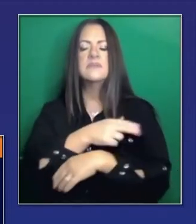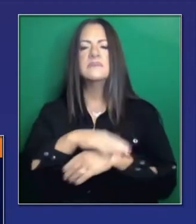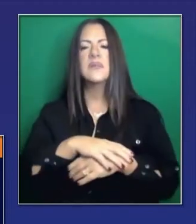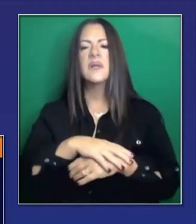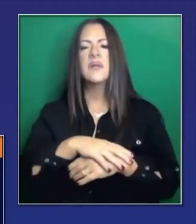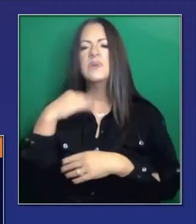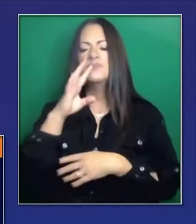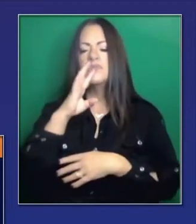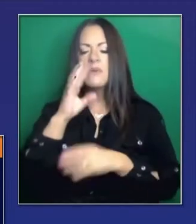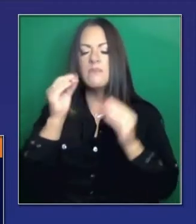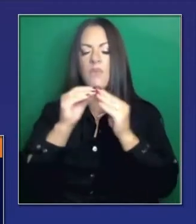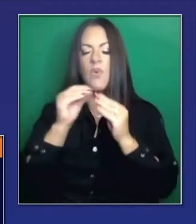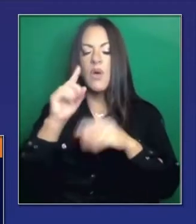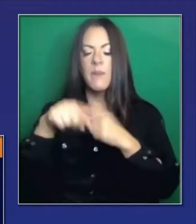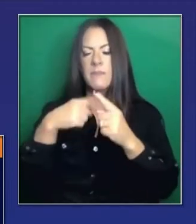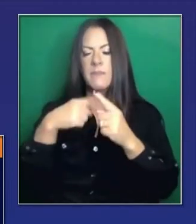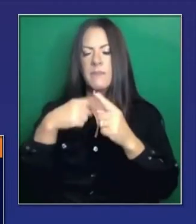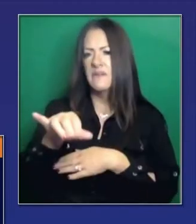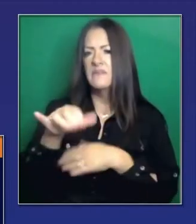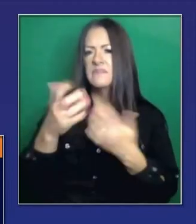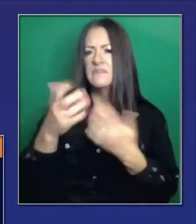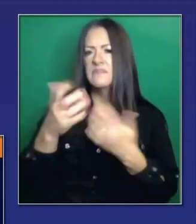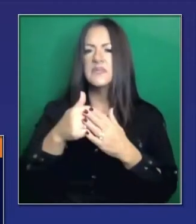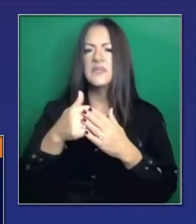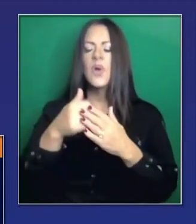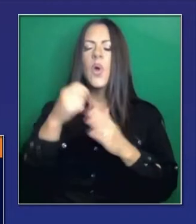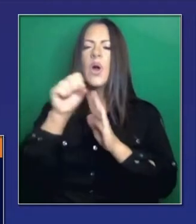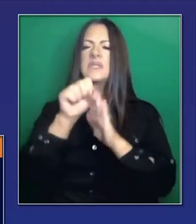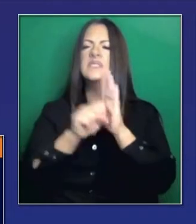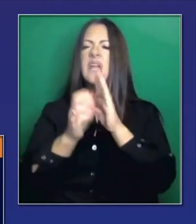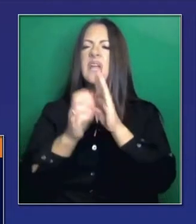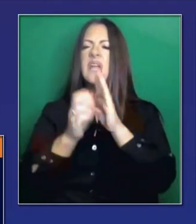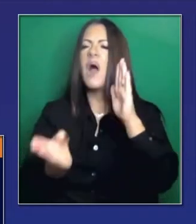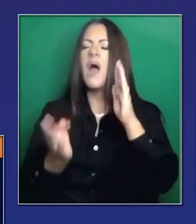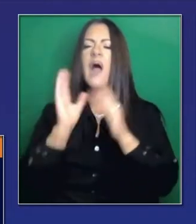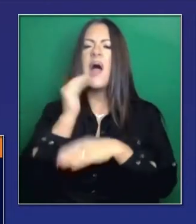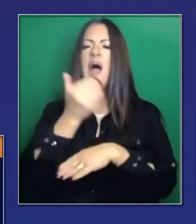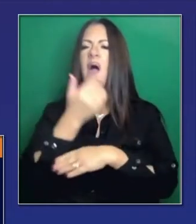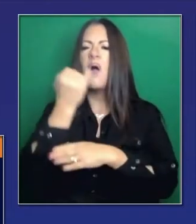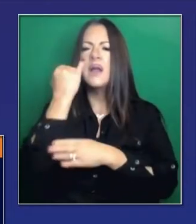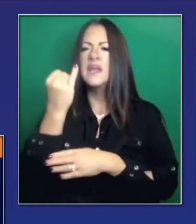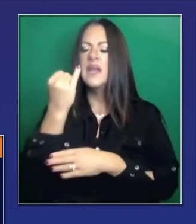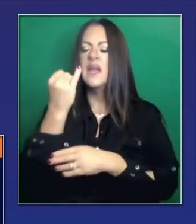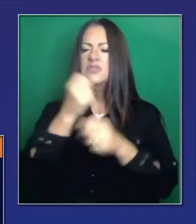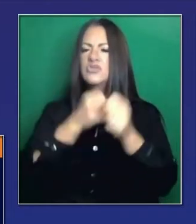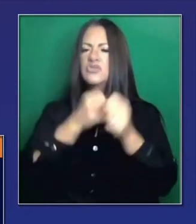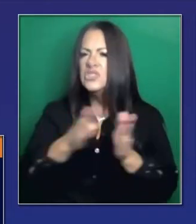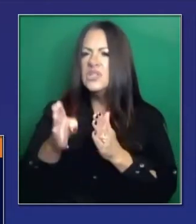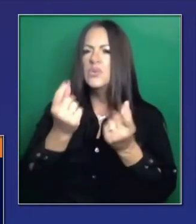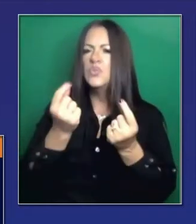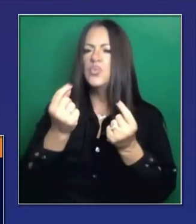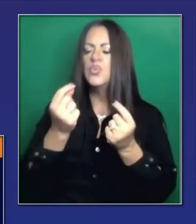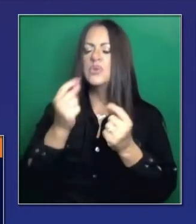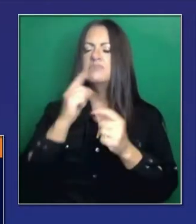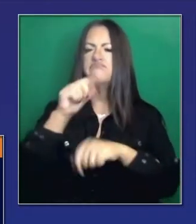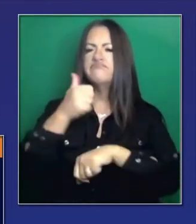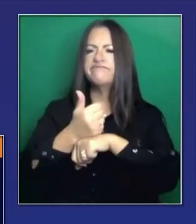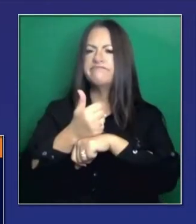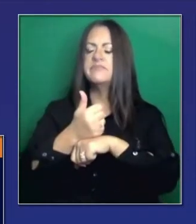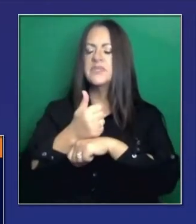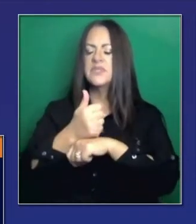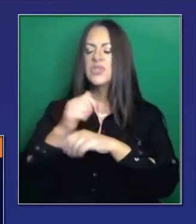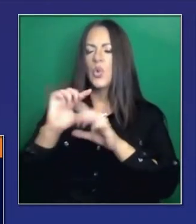hablaré más de esto en un momento, pero tenemos una estrategia estatal sobre el oxígeno. Tenemos un equipo de